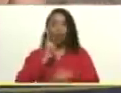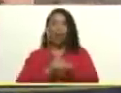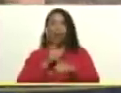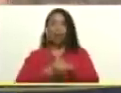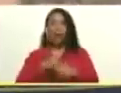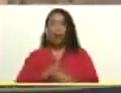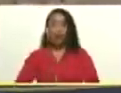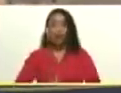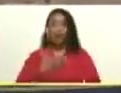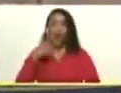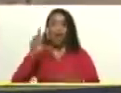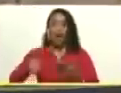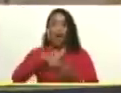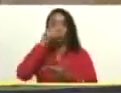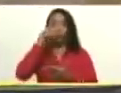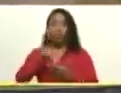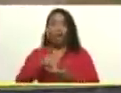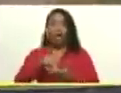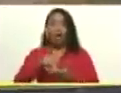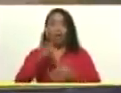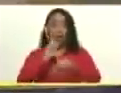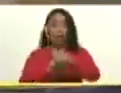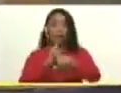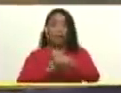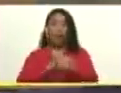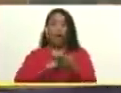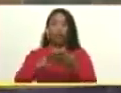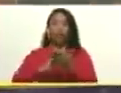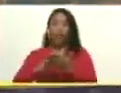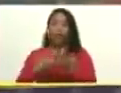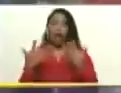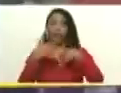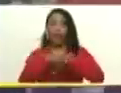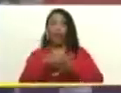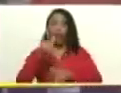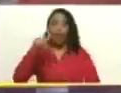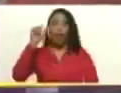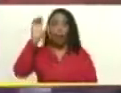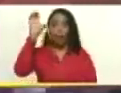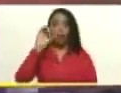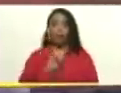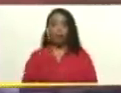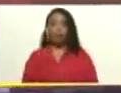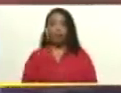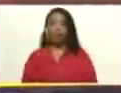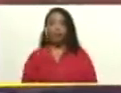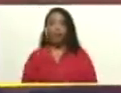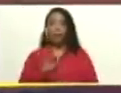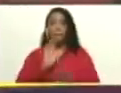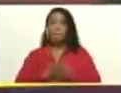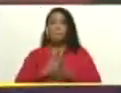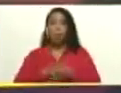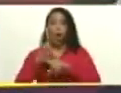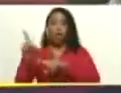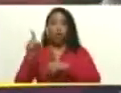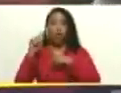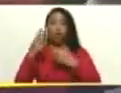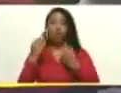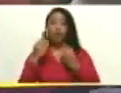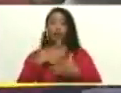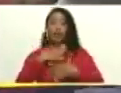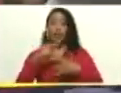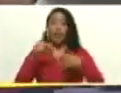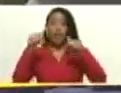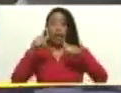renacimiento nacional, del tiempo de la recuperación integral de la patria, por eso ha sido bien interesante esta